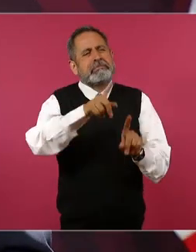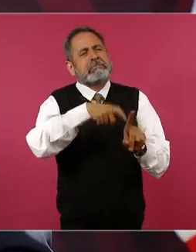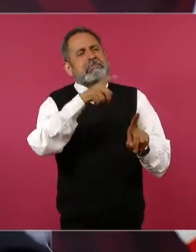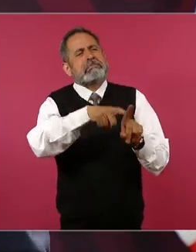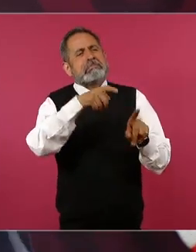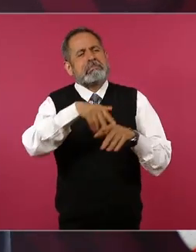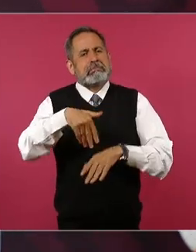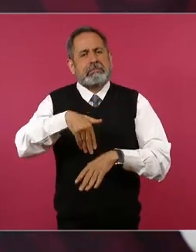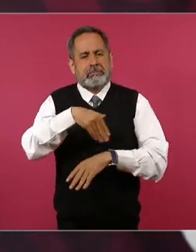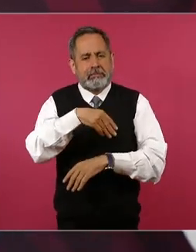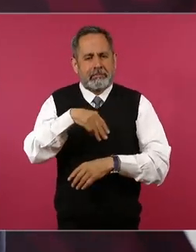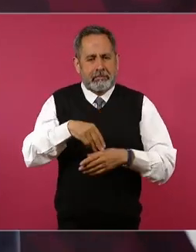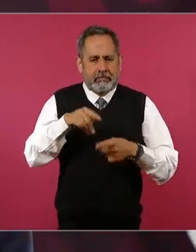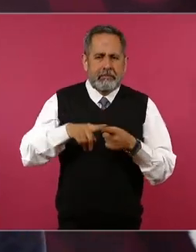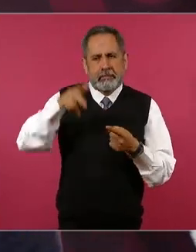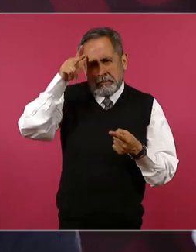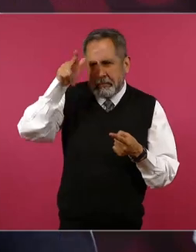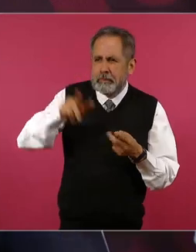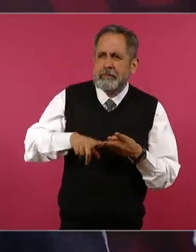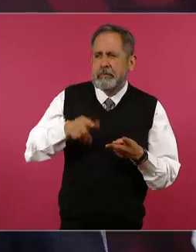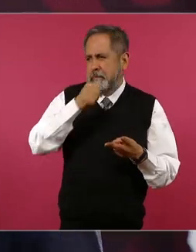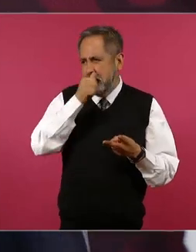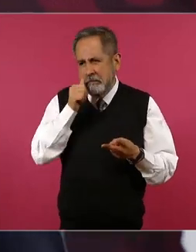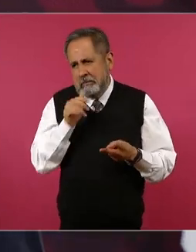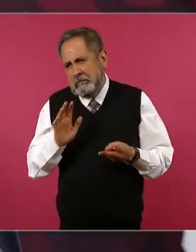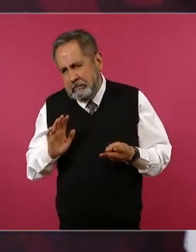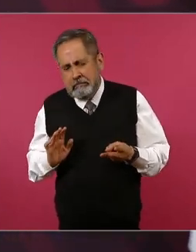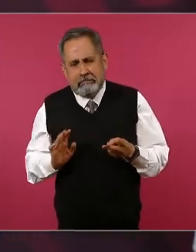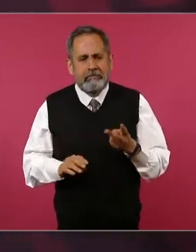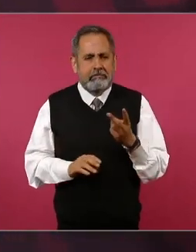se respeta a Hidalgo se respeta a Juárez